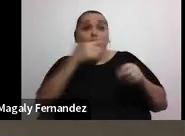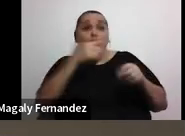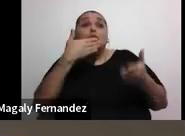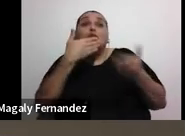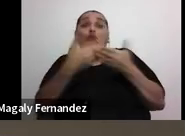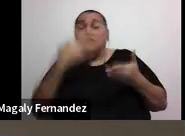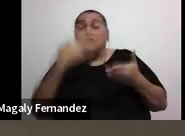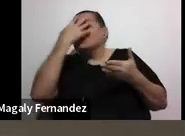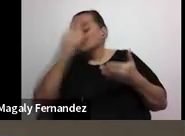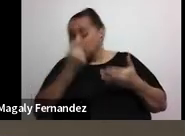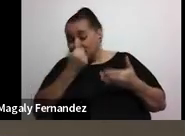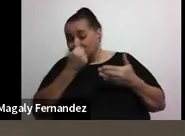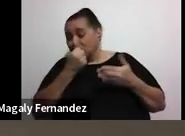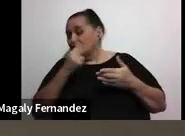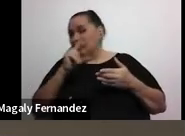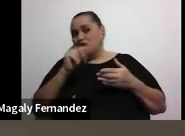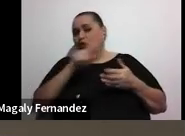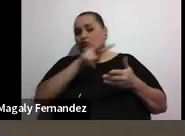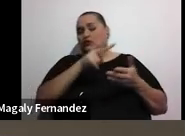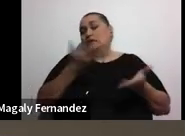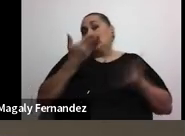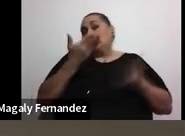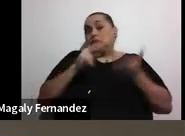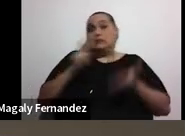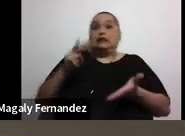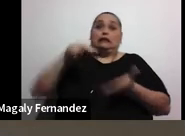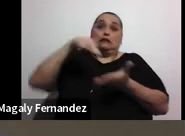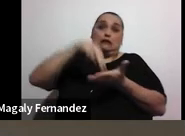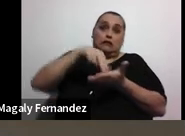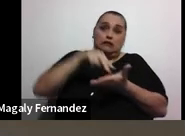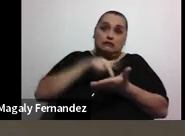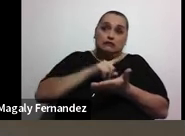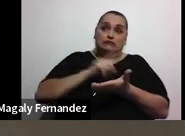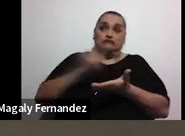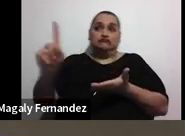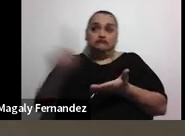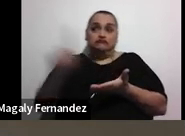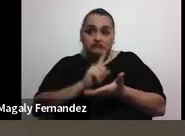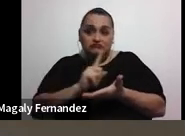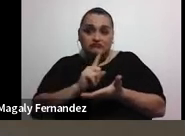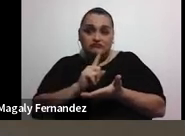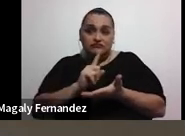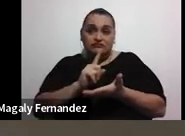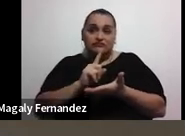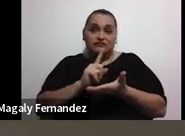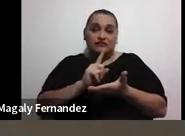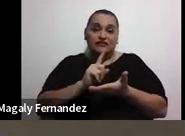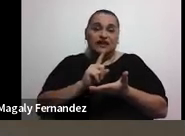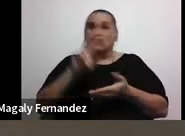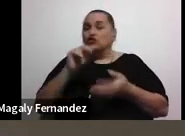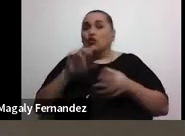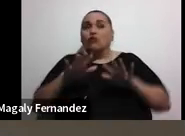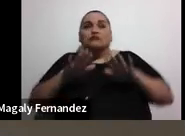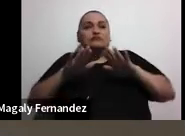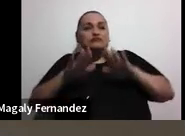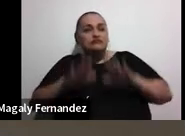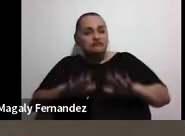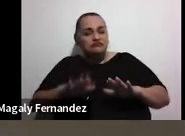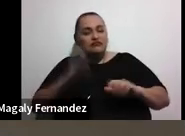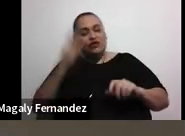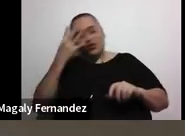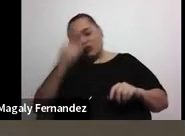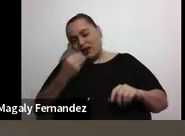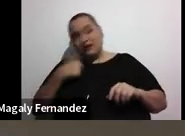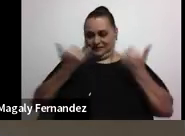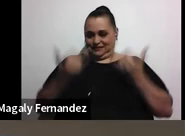porque puedes estar levantándote, puedes estar, ¿cómo se llama? Como inquieto, que de repente tengo que ir al baño,